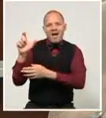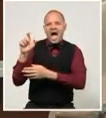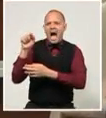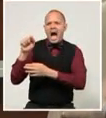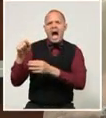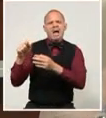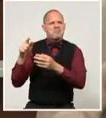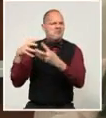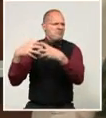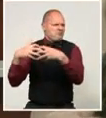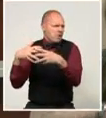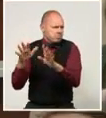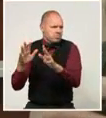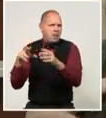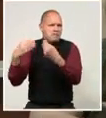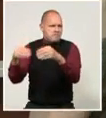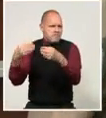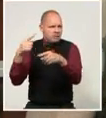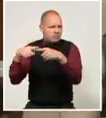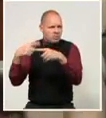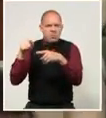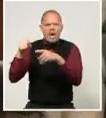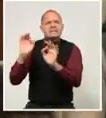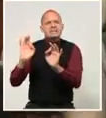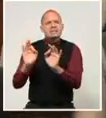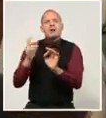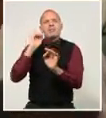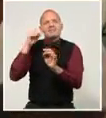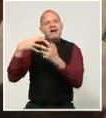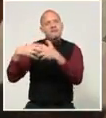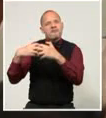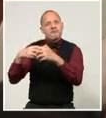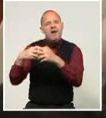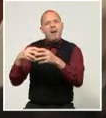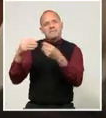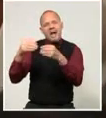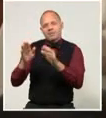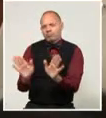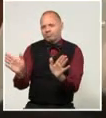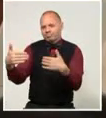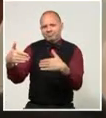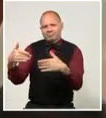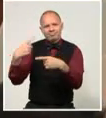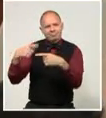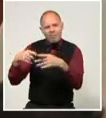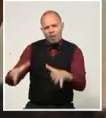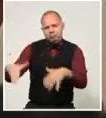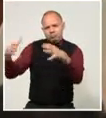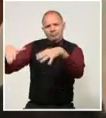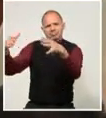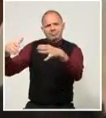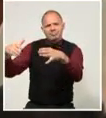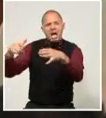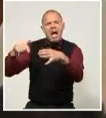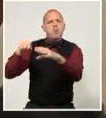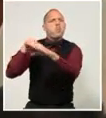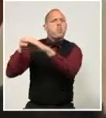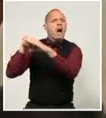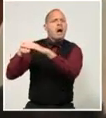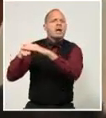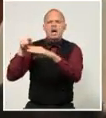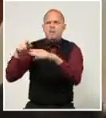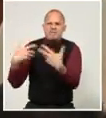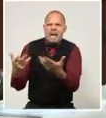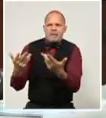plásticos y eso. Hacen un cajón cuadrado que es donde se envasan las proformas, que tenían muchos ahí que no tenían utilidad para ellos.